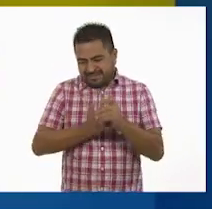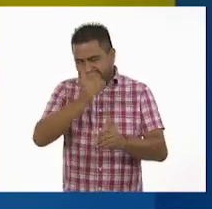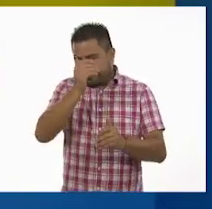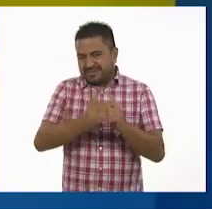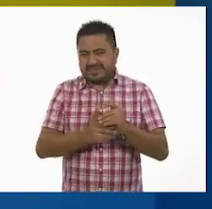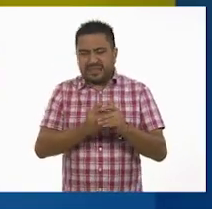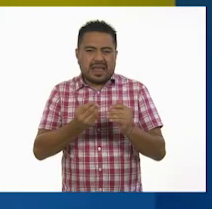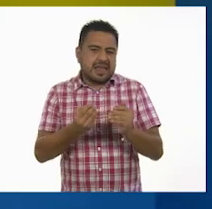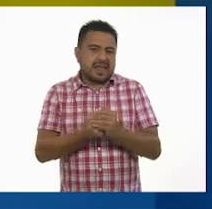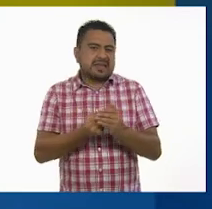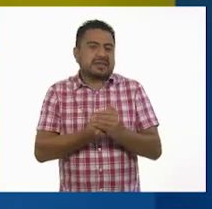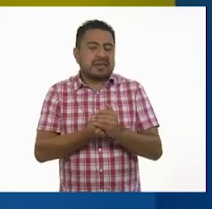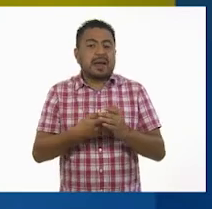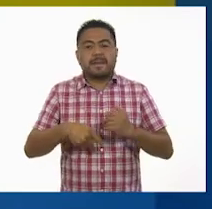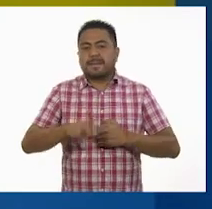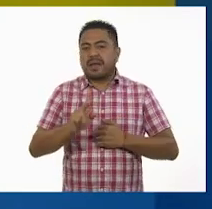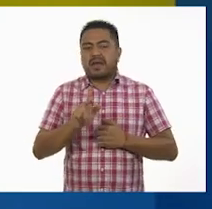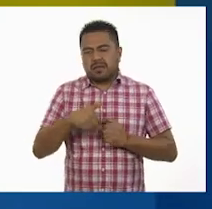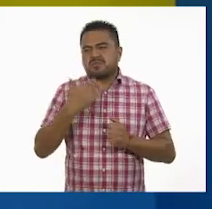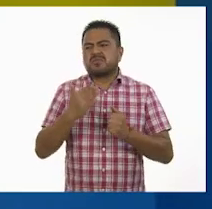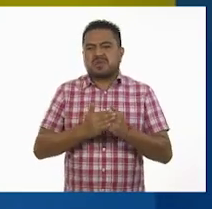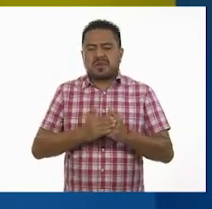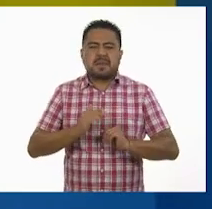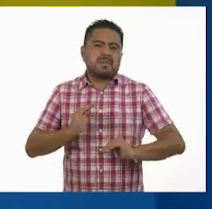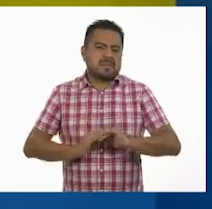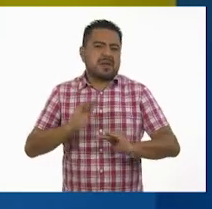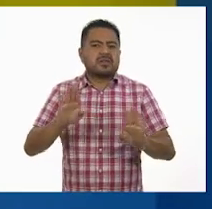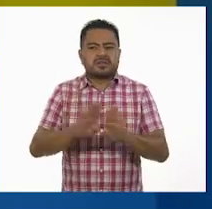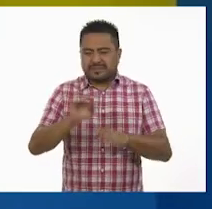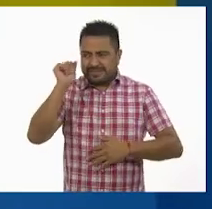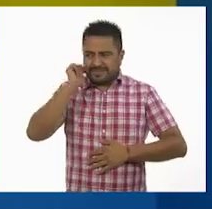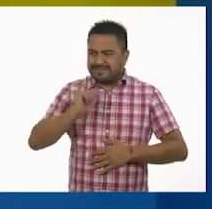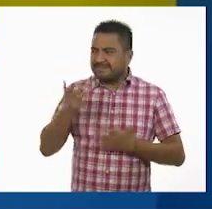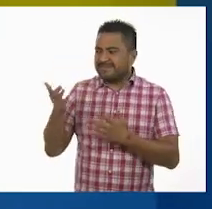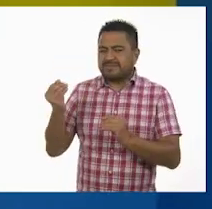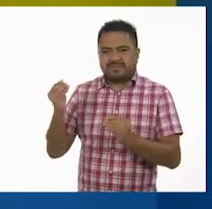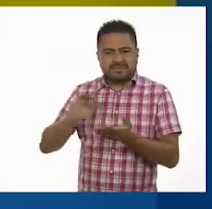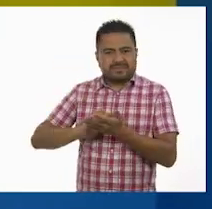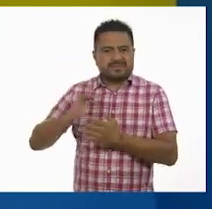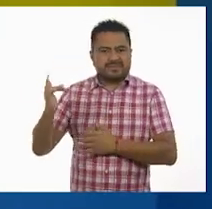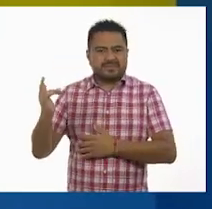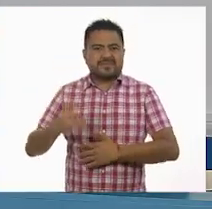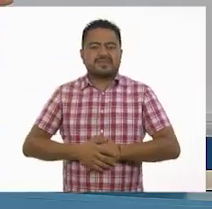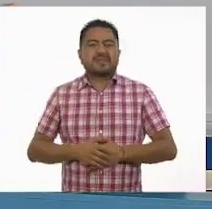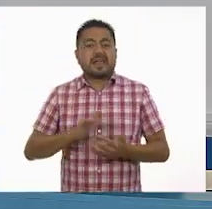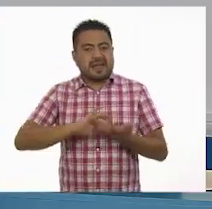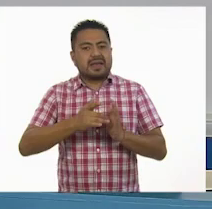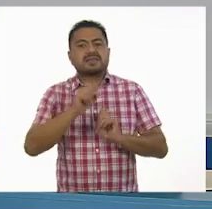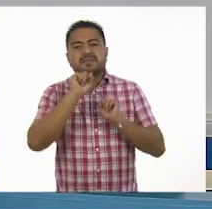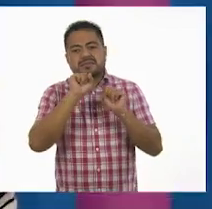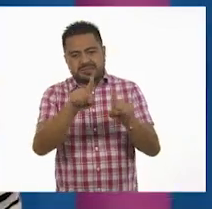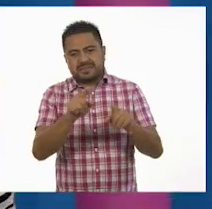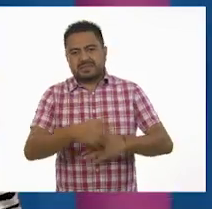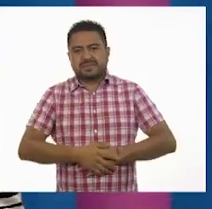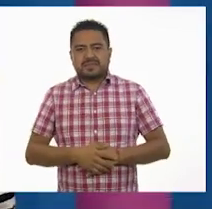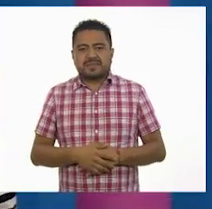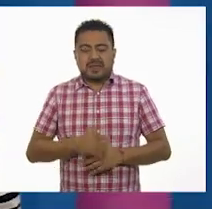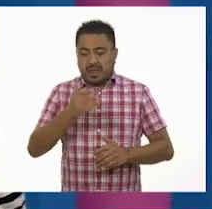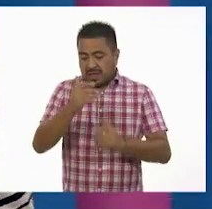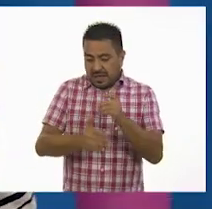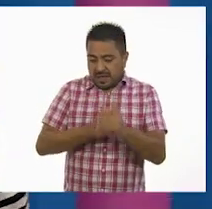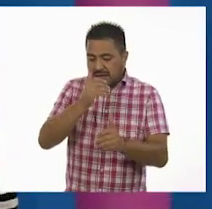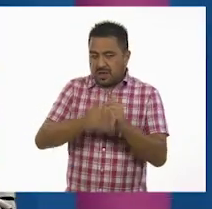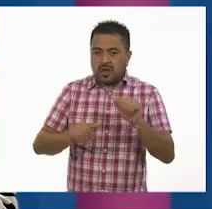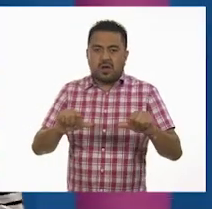esta sesión, pero ya tendremos más. Como siempre, Elvira, muchísimas gracias. Gracias a ti. Hemos